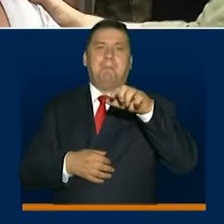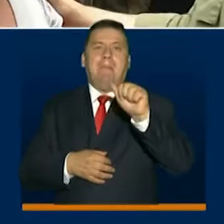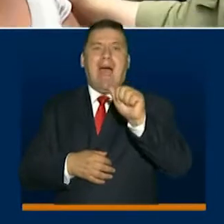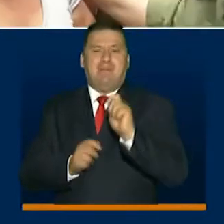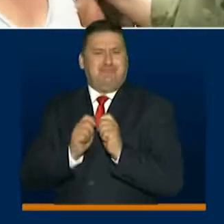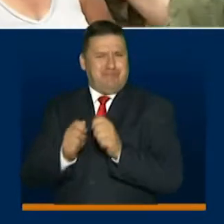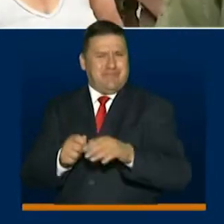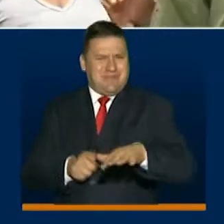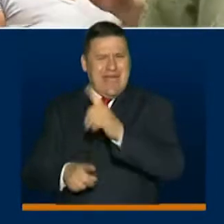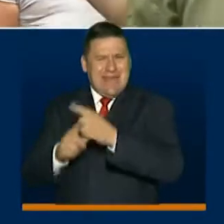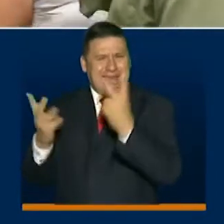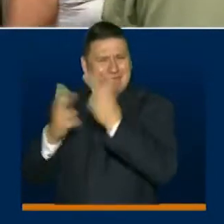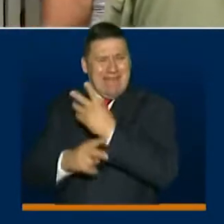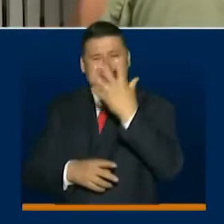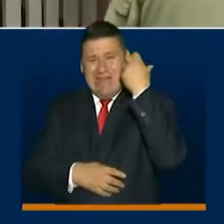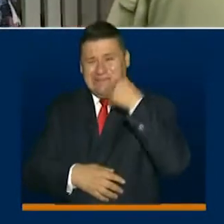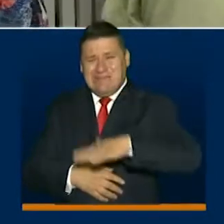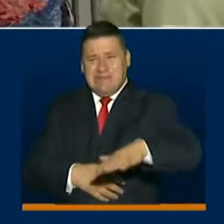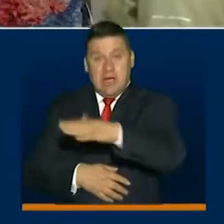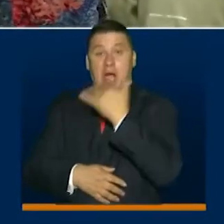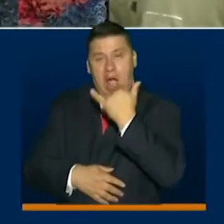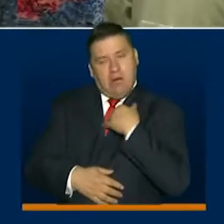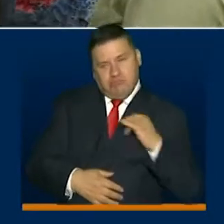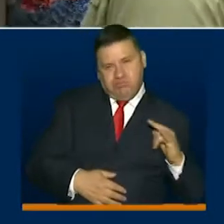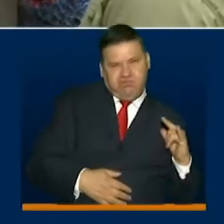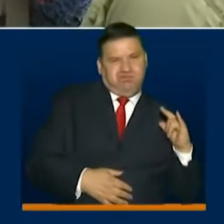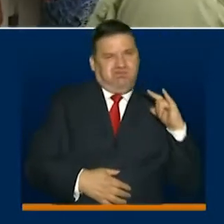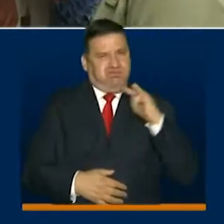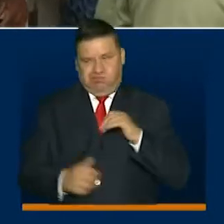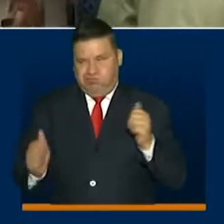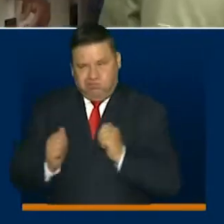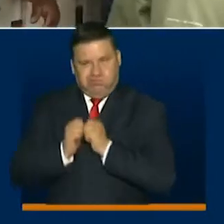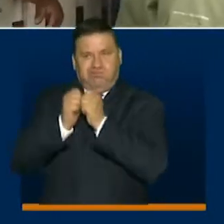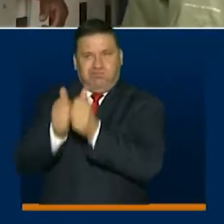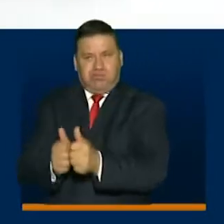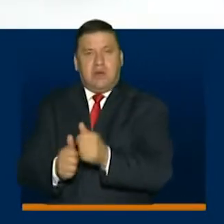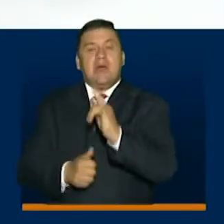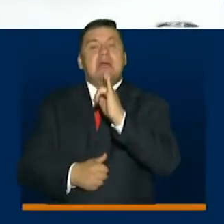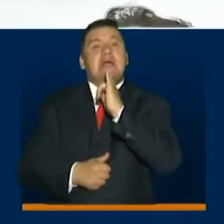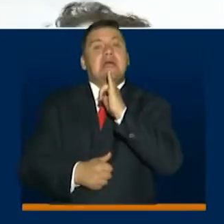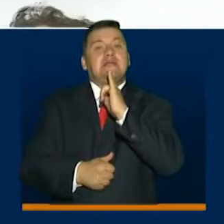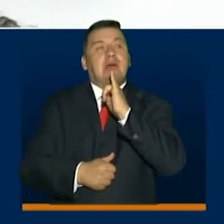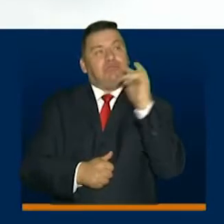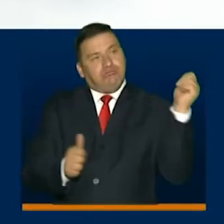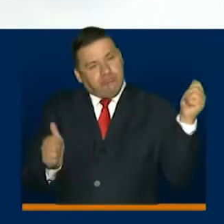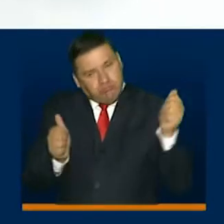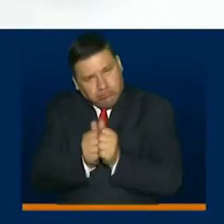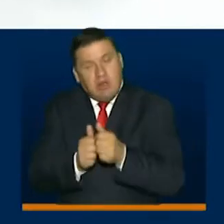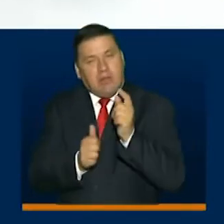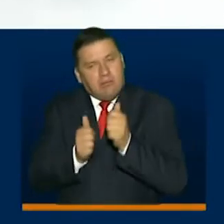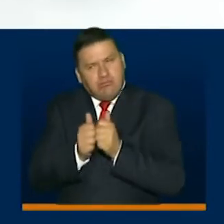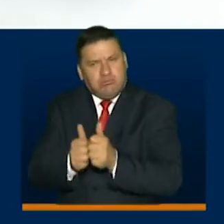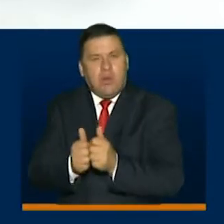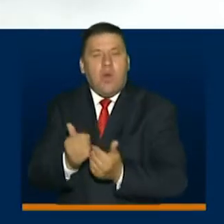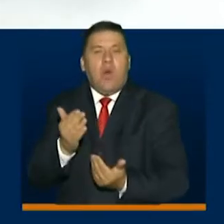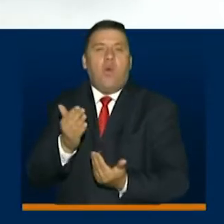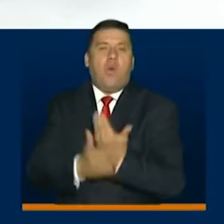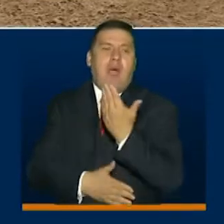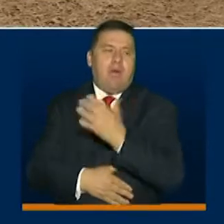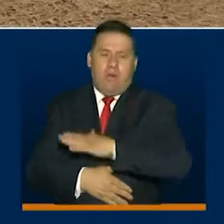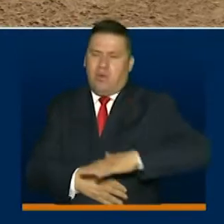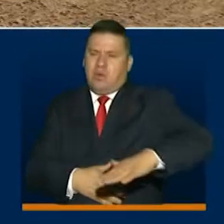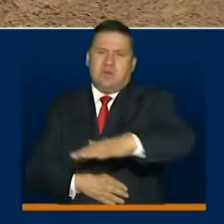estuvimos ayer entregando con el apoyo también del gobierno de los Estados Unidos una nueva,